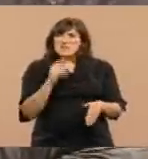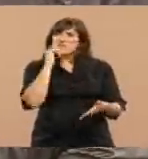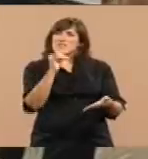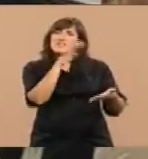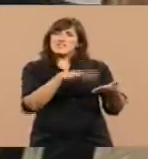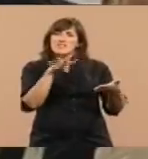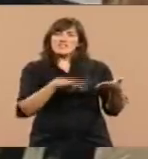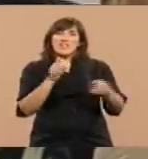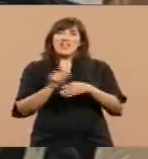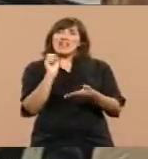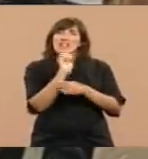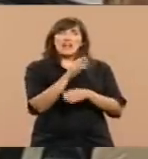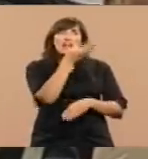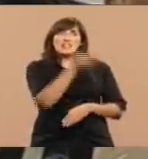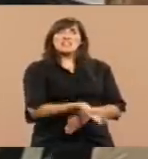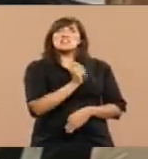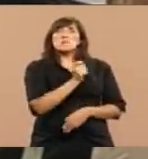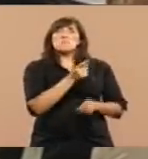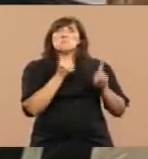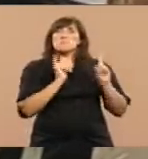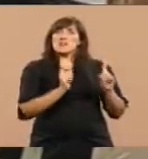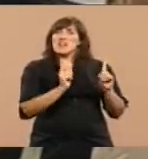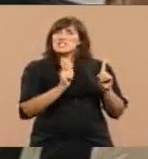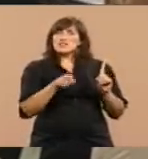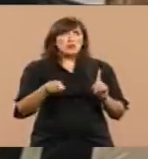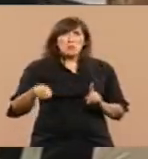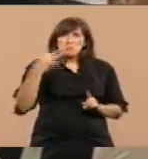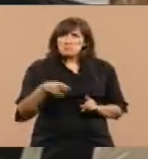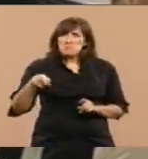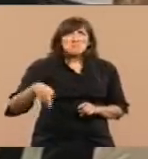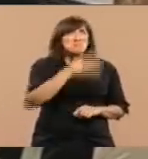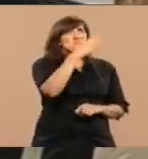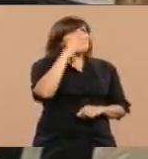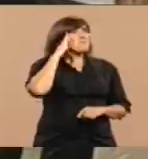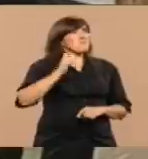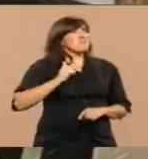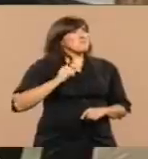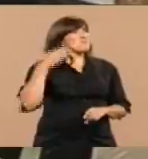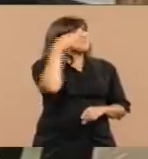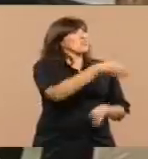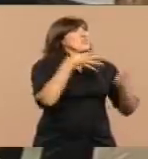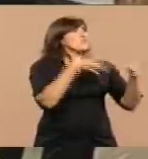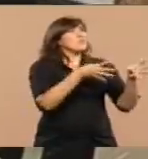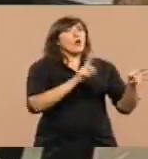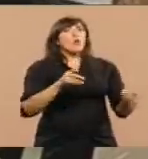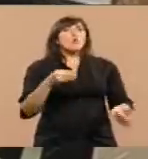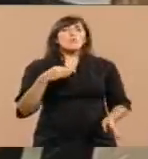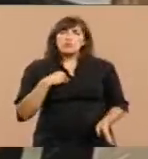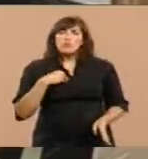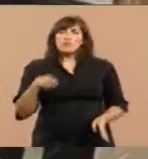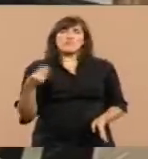la de ese docente que no debía ir a combatir a Malvinas, que fue voluntariamente hacerlo,